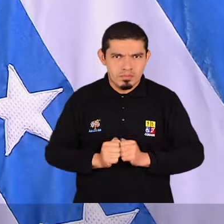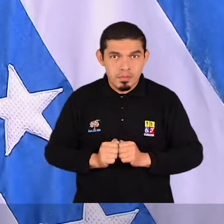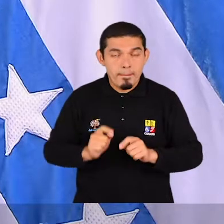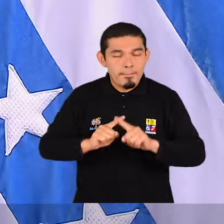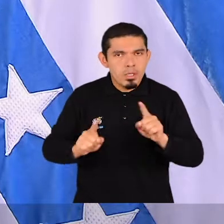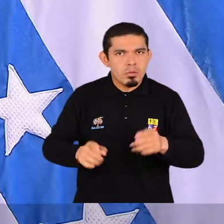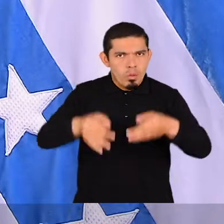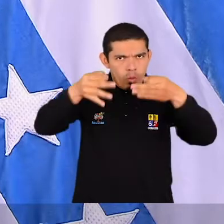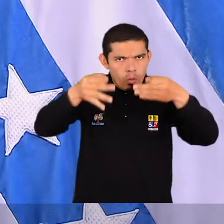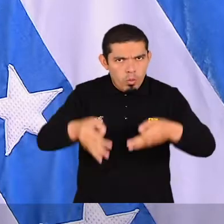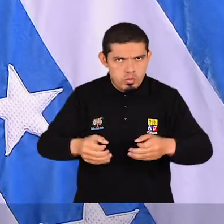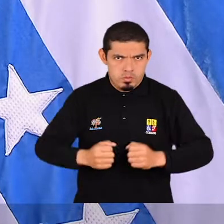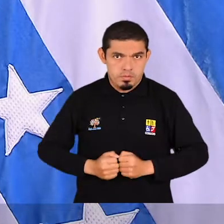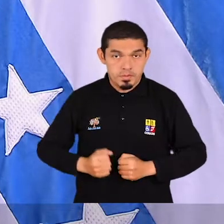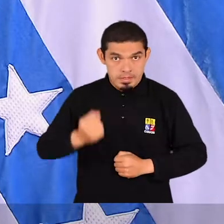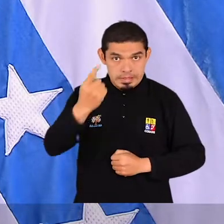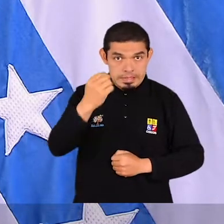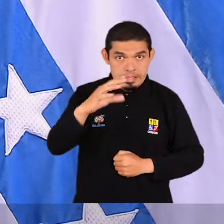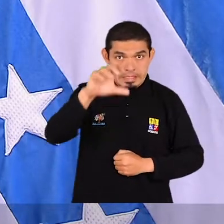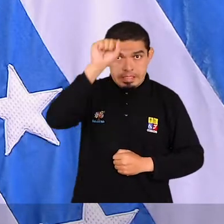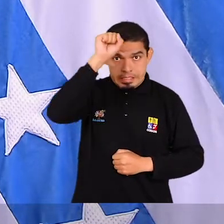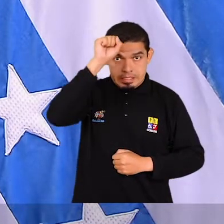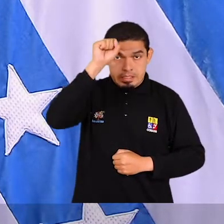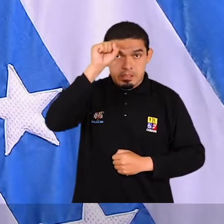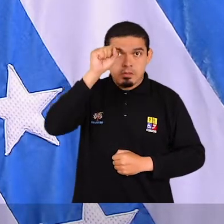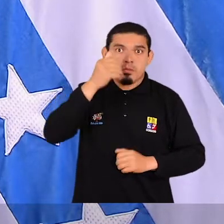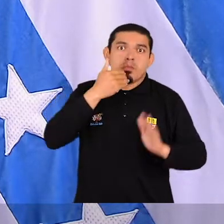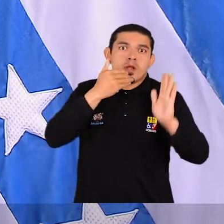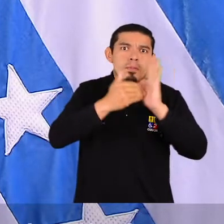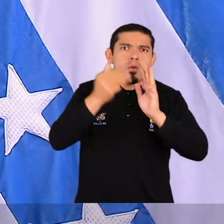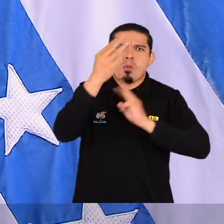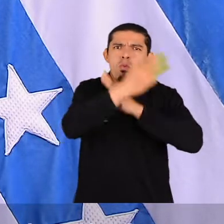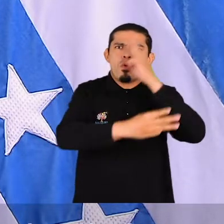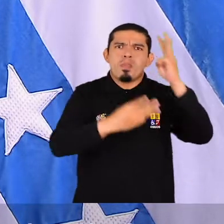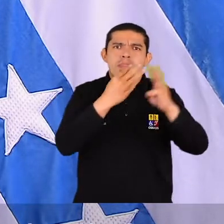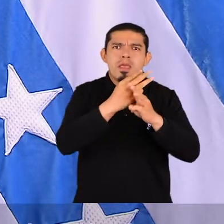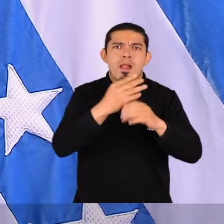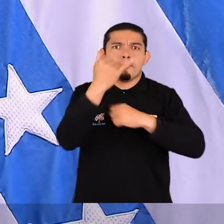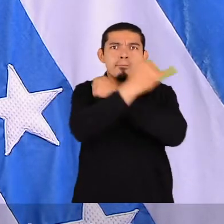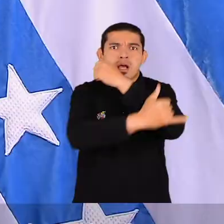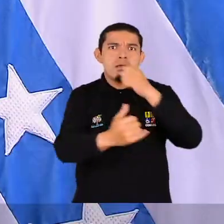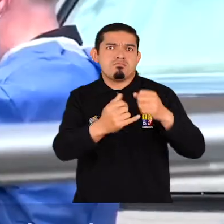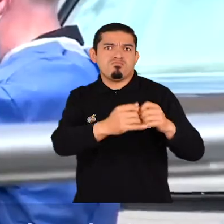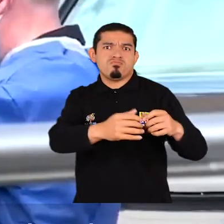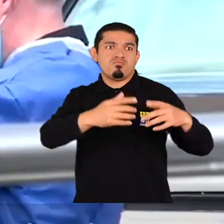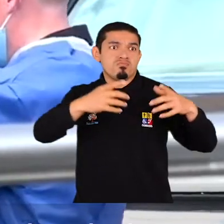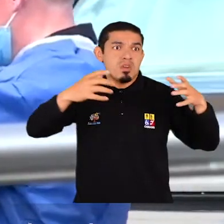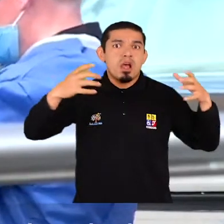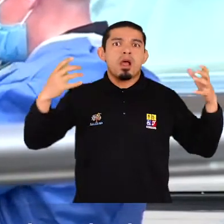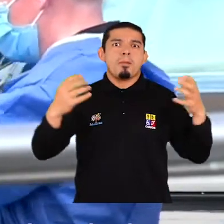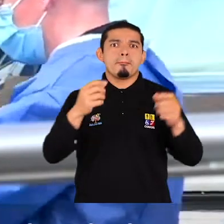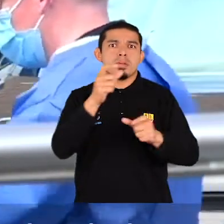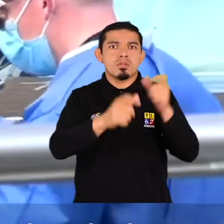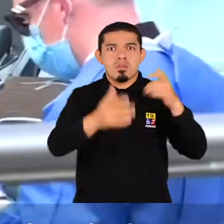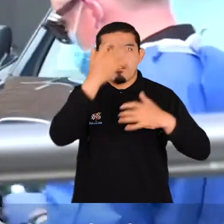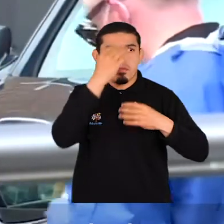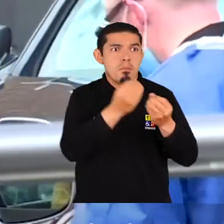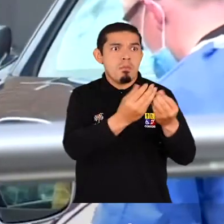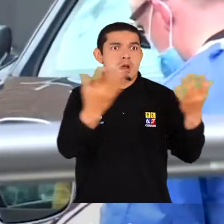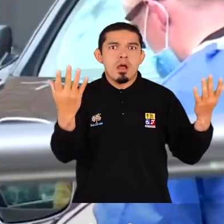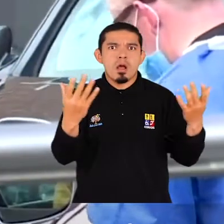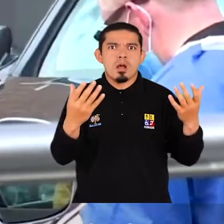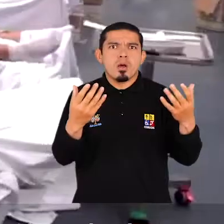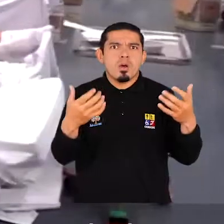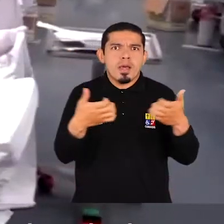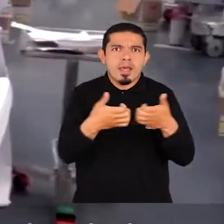justos y entendamos que si en la mayor potencia mundial se duplican los casos cada cinco días, los suministros médicos